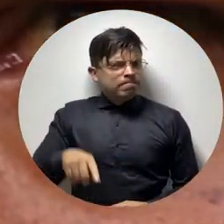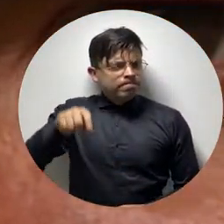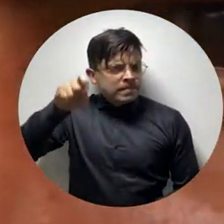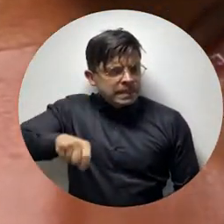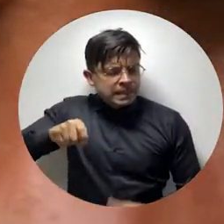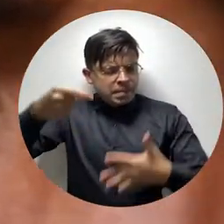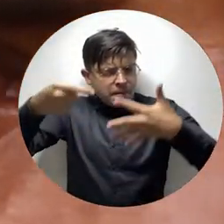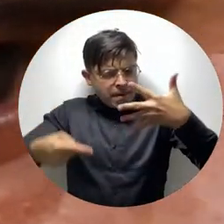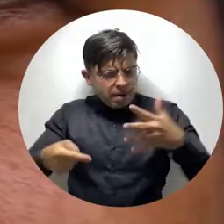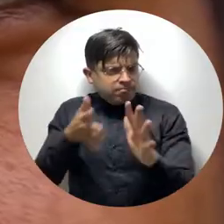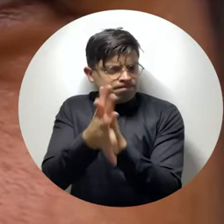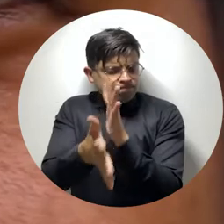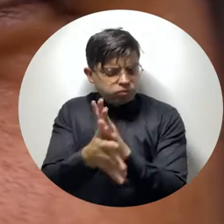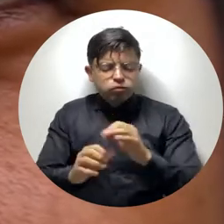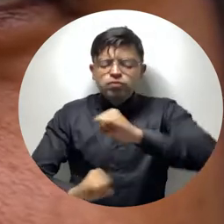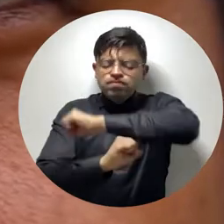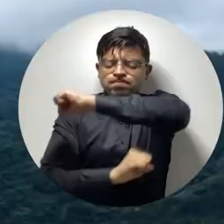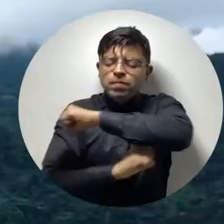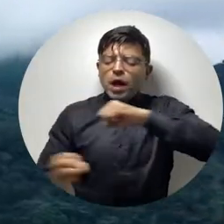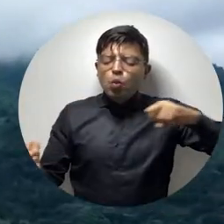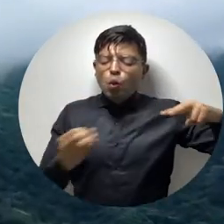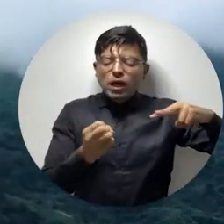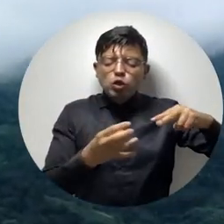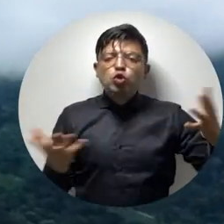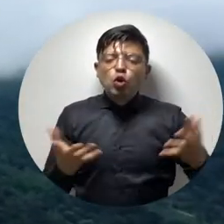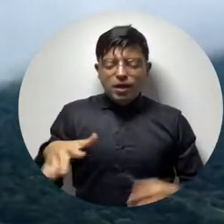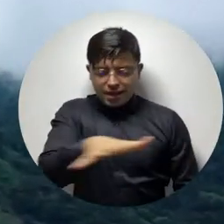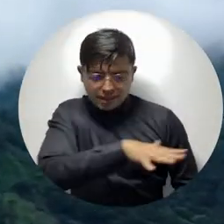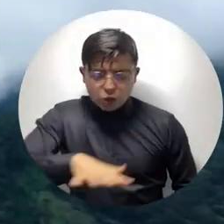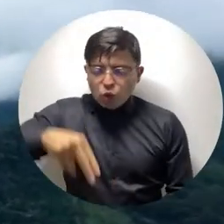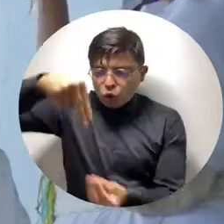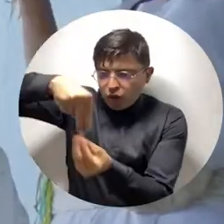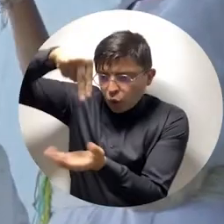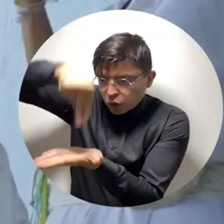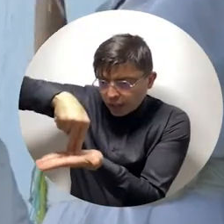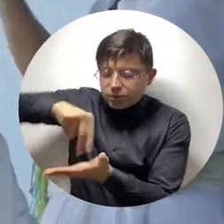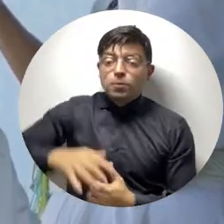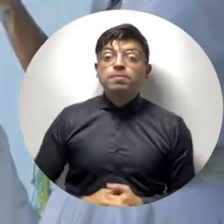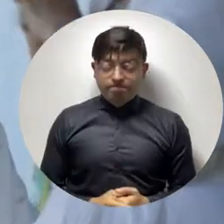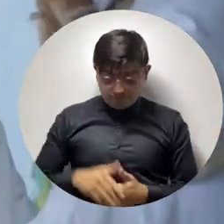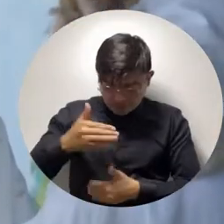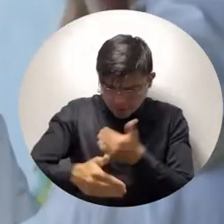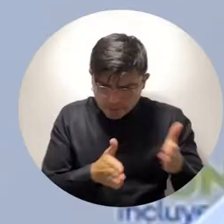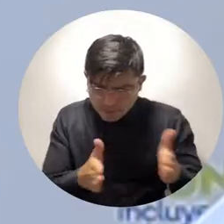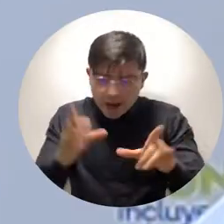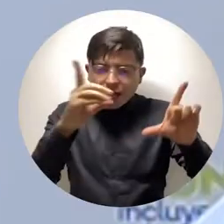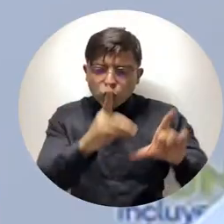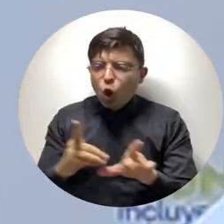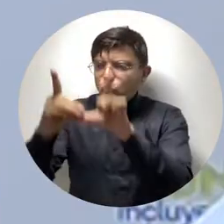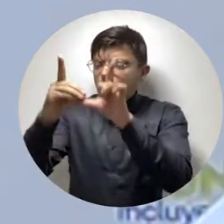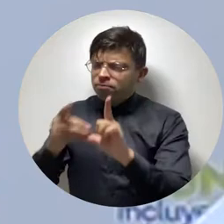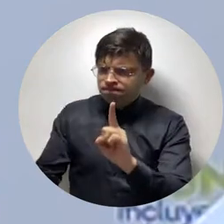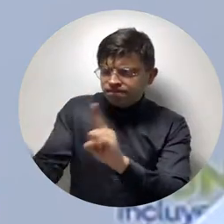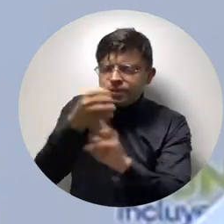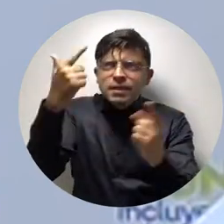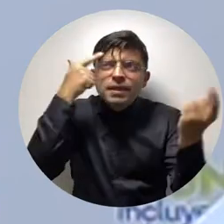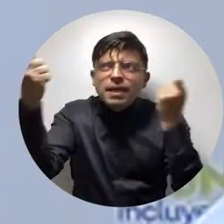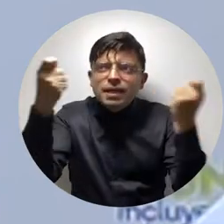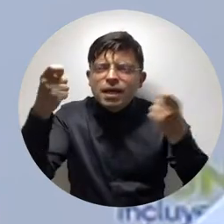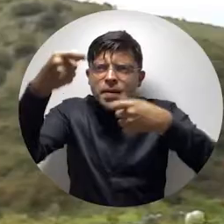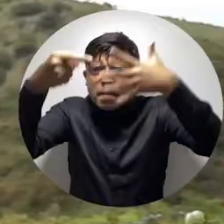necesidad de fortalecer la educación en territorio, en contexto. Este camino del doctorado nos empieza a encontrar